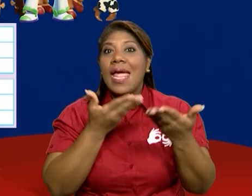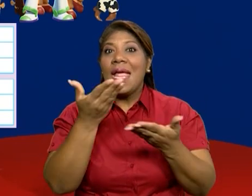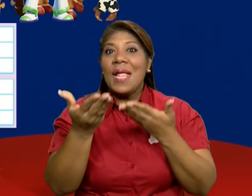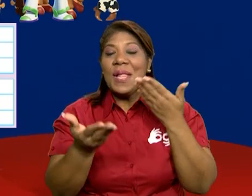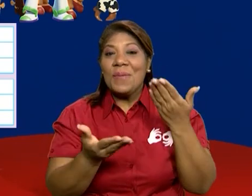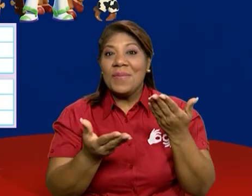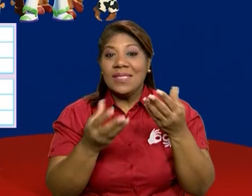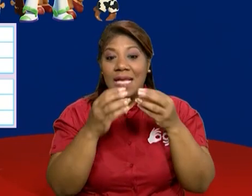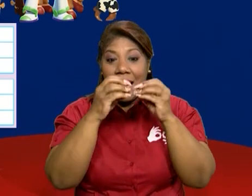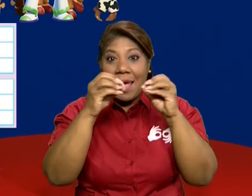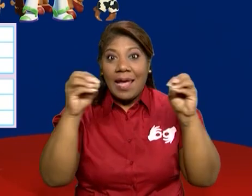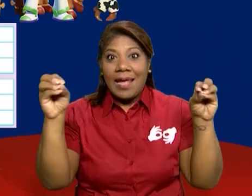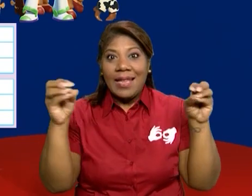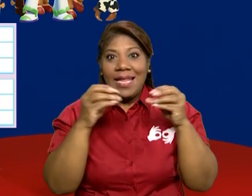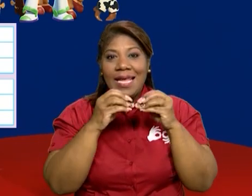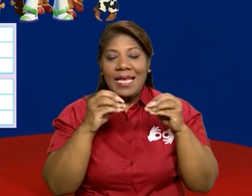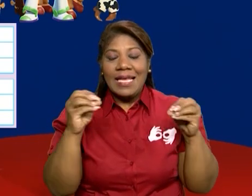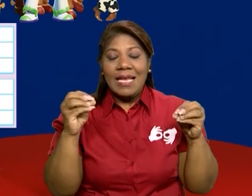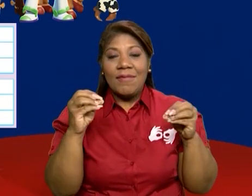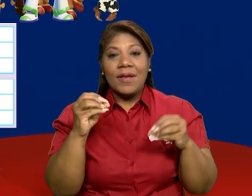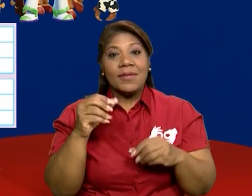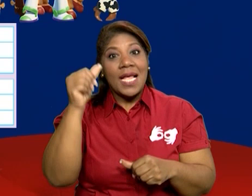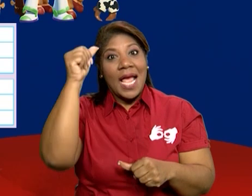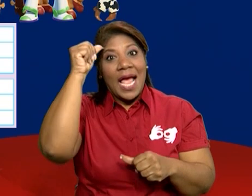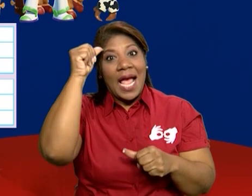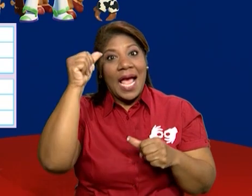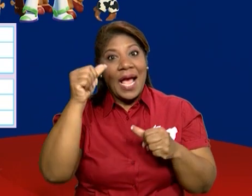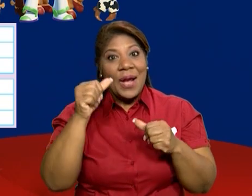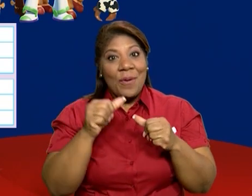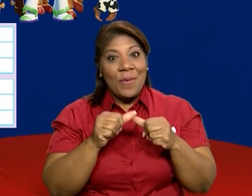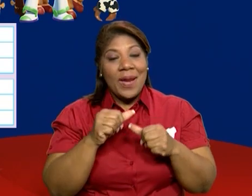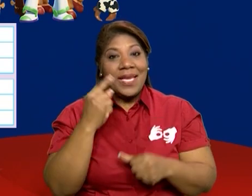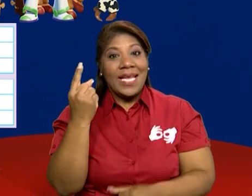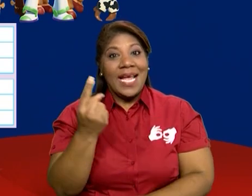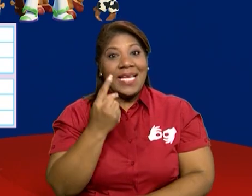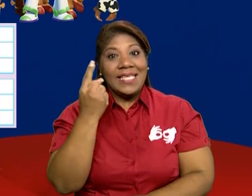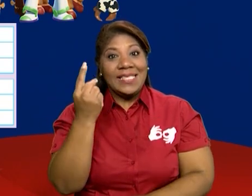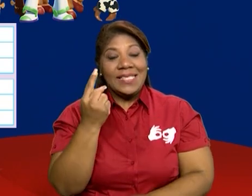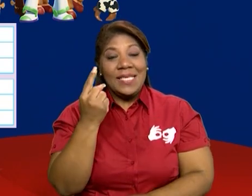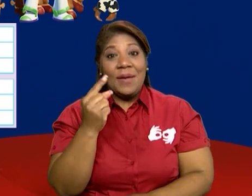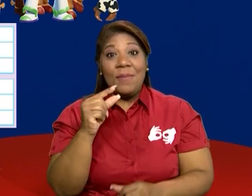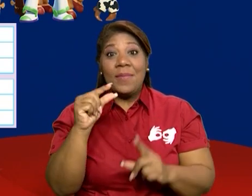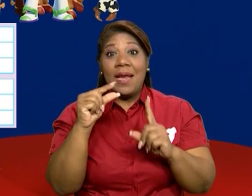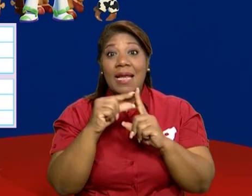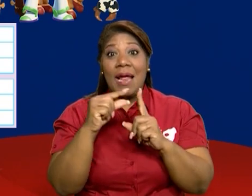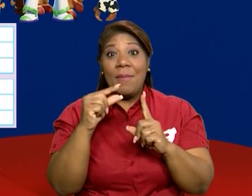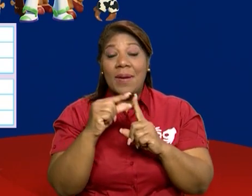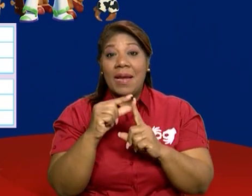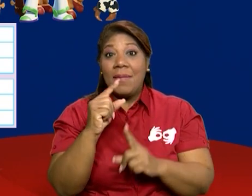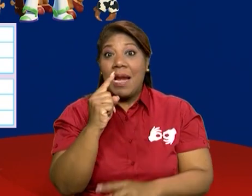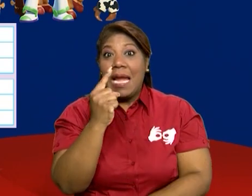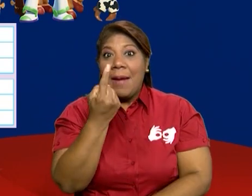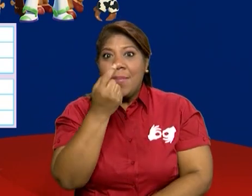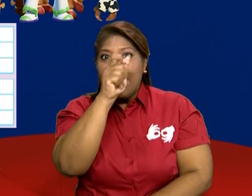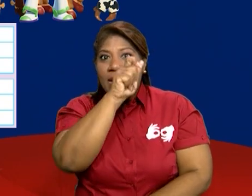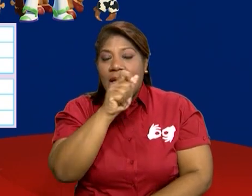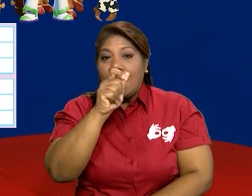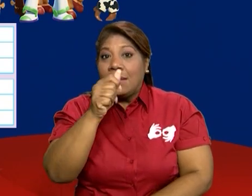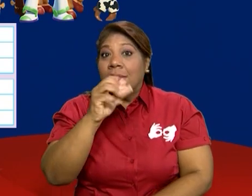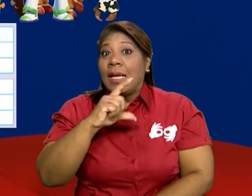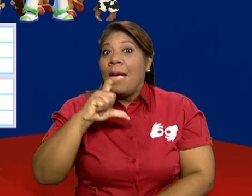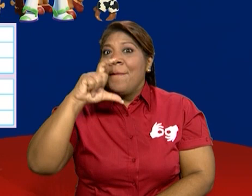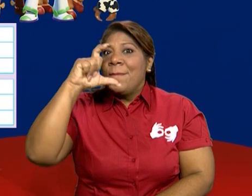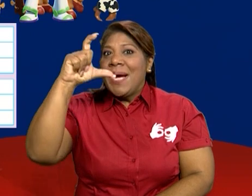Recuerden, guíense, que la primera palabra inicia con mayúscula y la última termina con un punto final. Ajá. Ya estamos